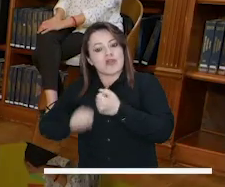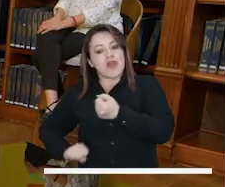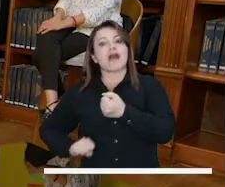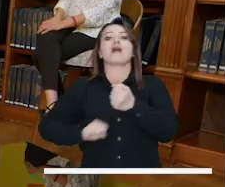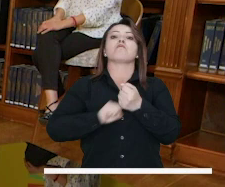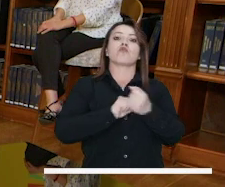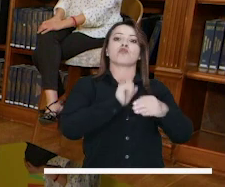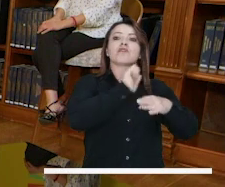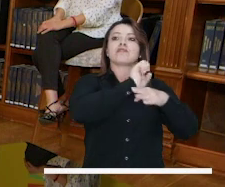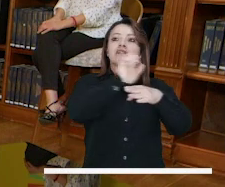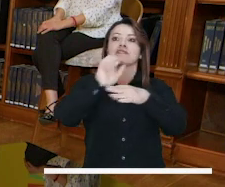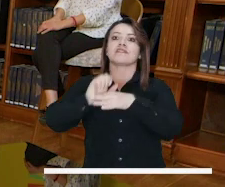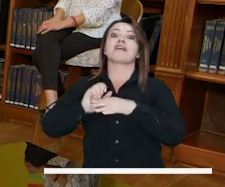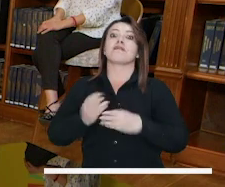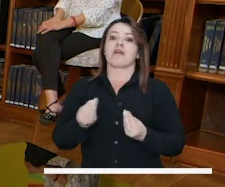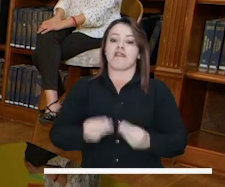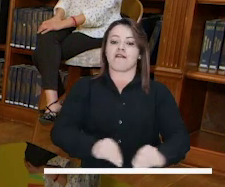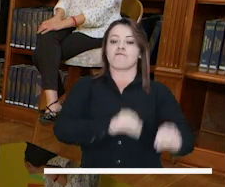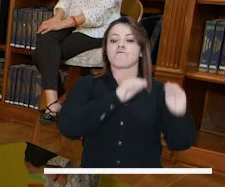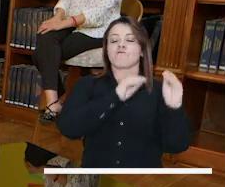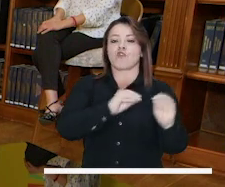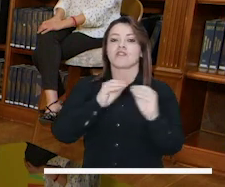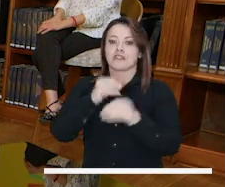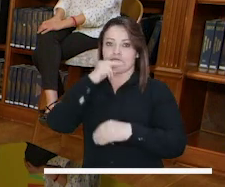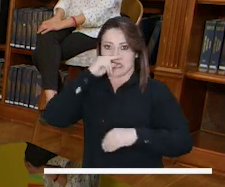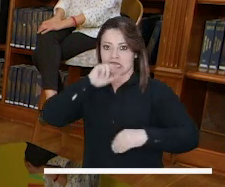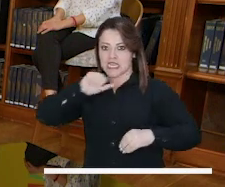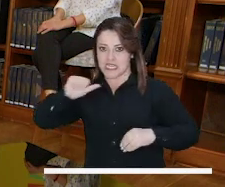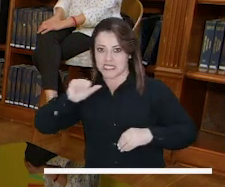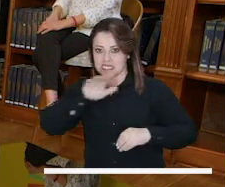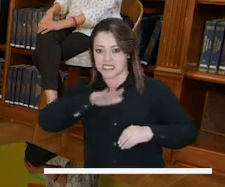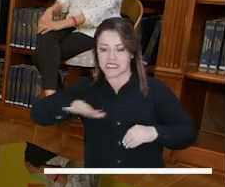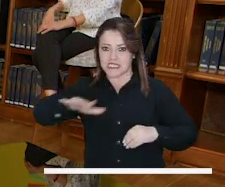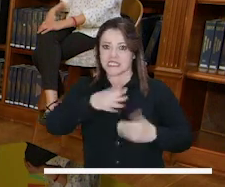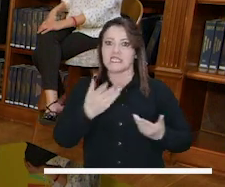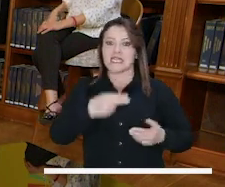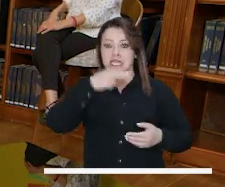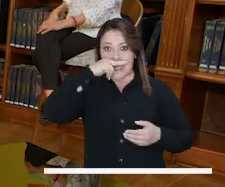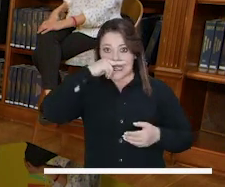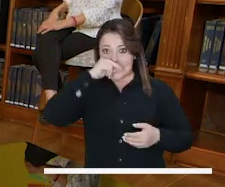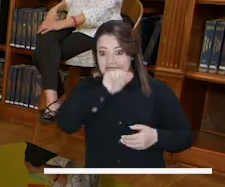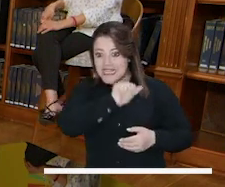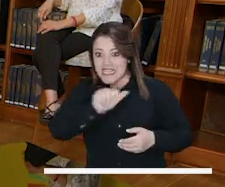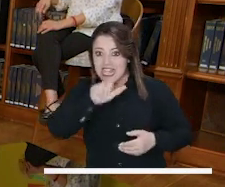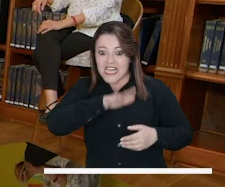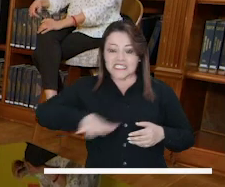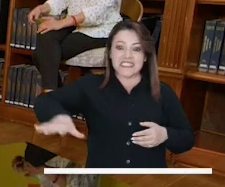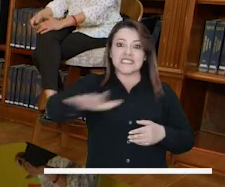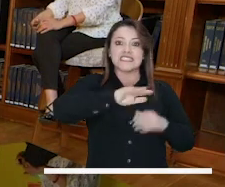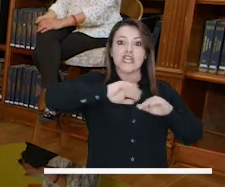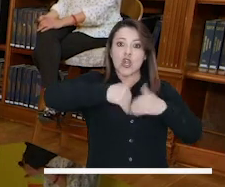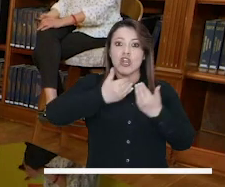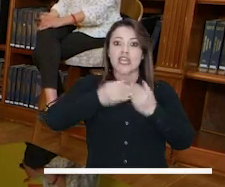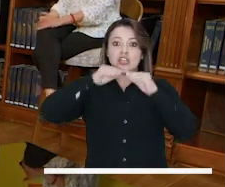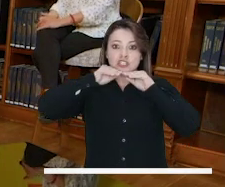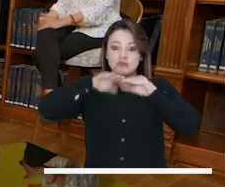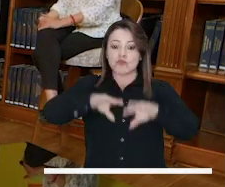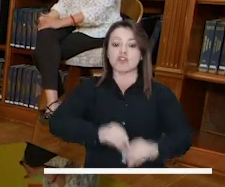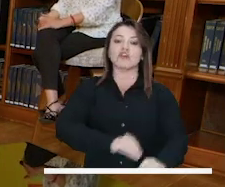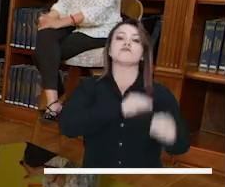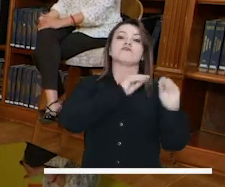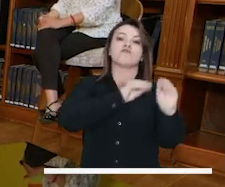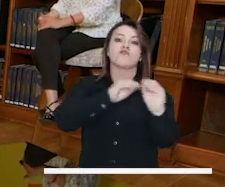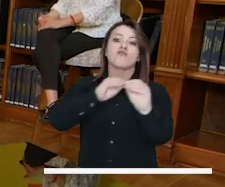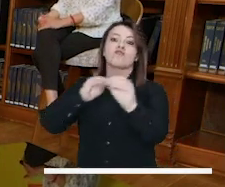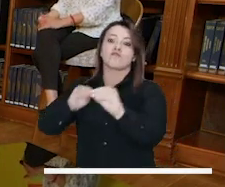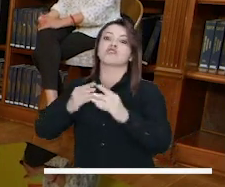un aporte que hace el Consejo de Bogotá para facilitar y mejorar la prevención, especialmente en las niñas, porque hay una discriminación. Se toman todas las